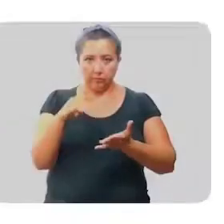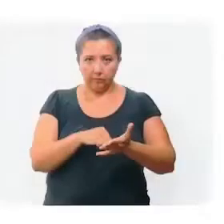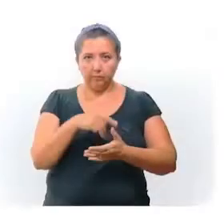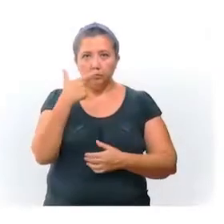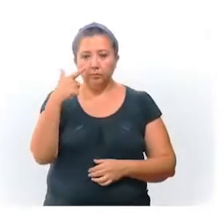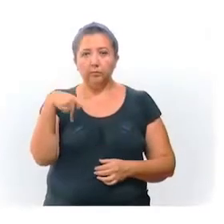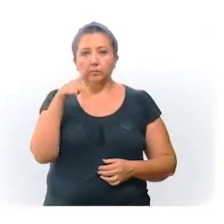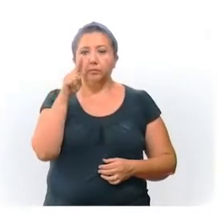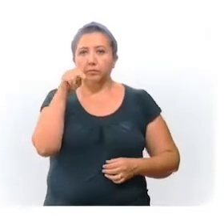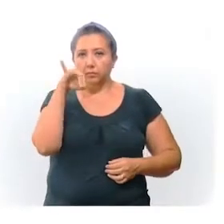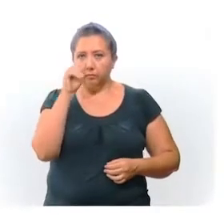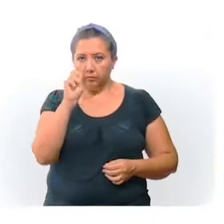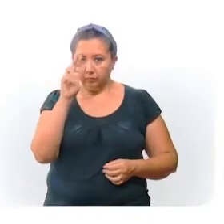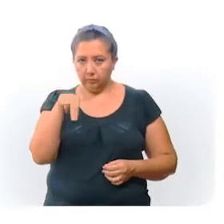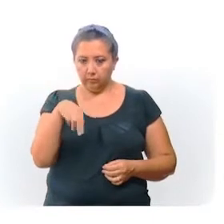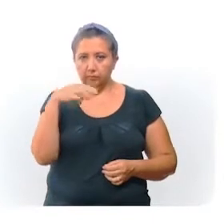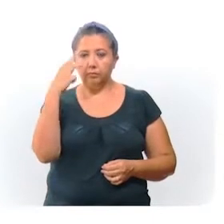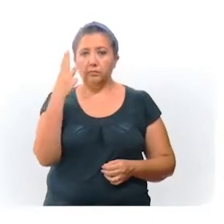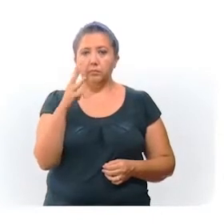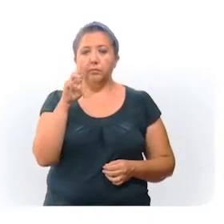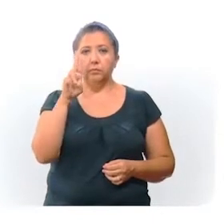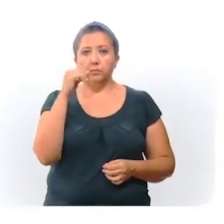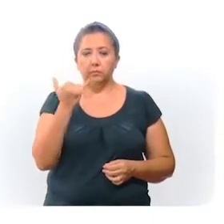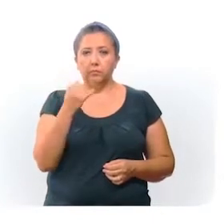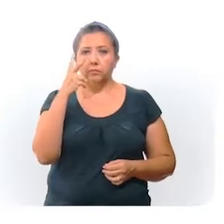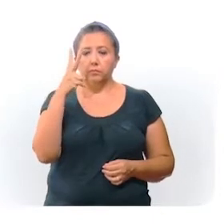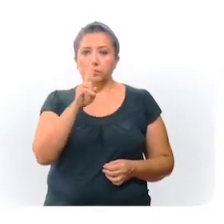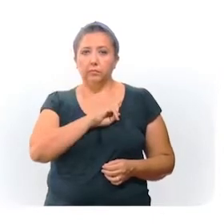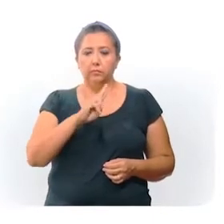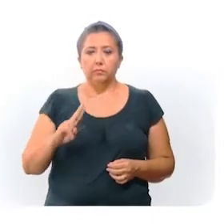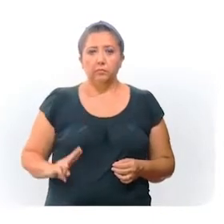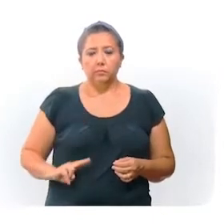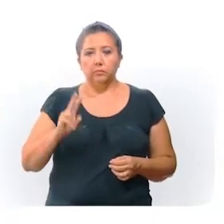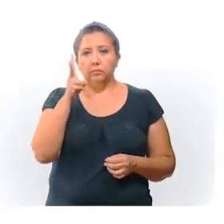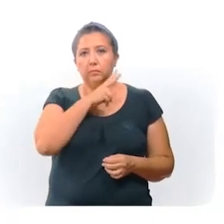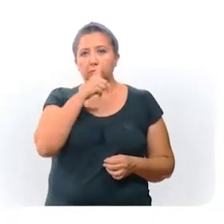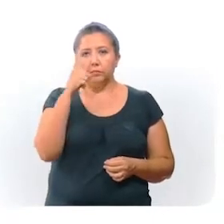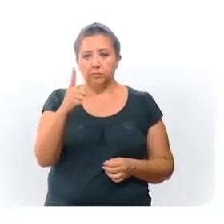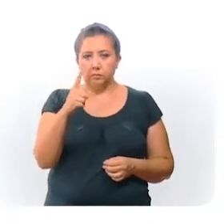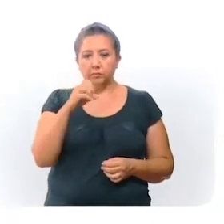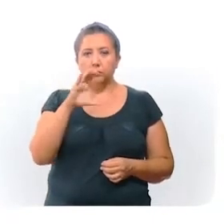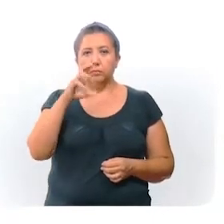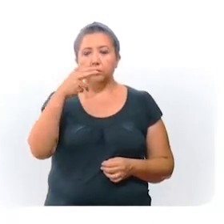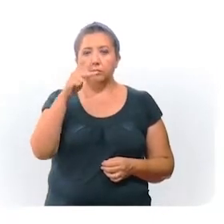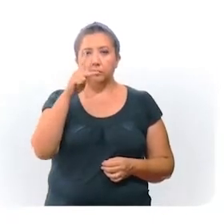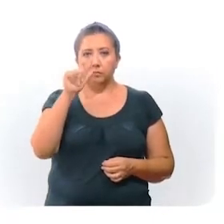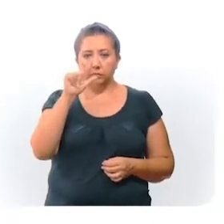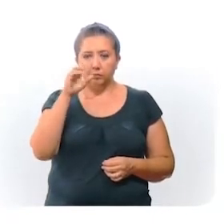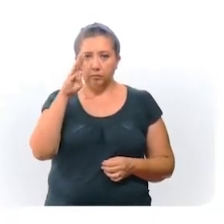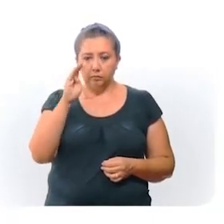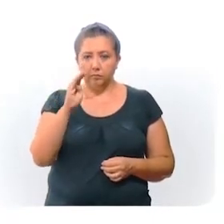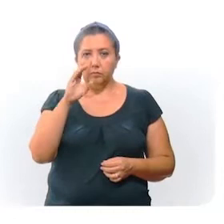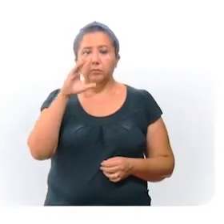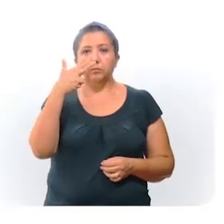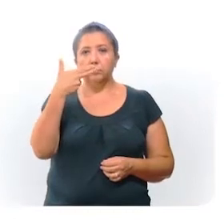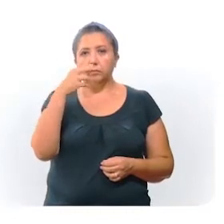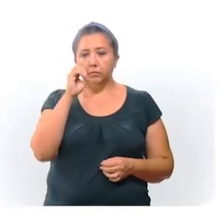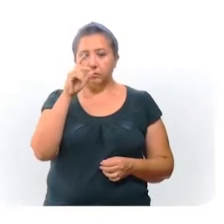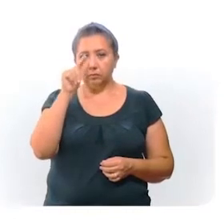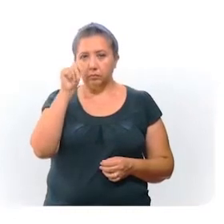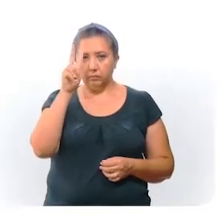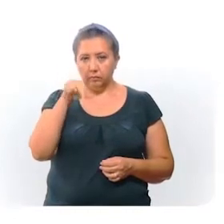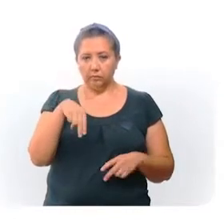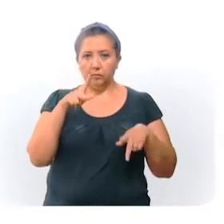en Mérida, 7 en Canacín, 13 en Guayma, 12 en Humán y en Valladolid, y 1 en Chapab, Joktún,